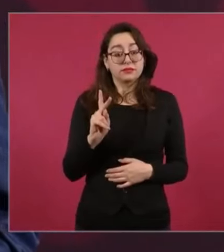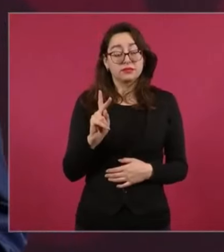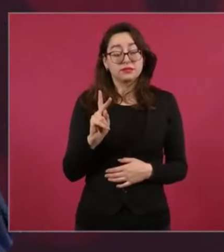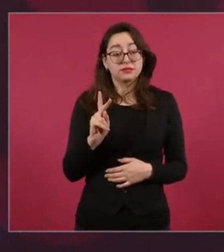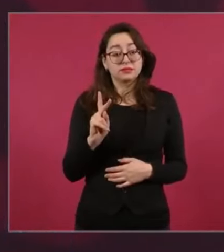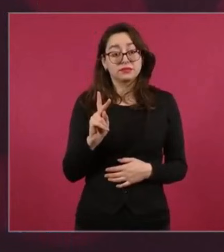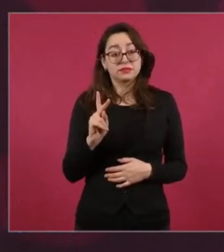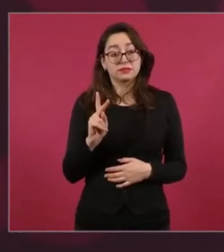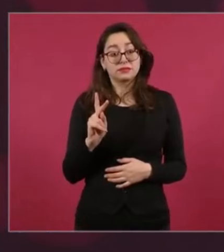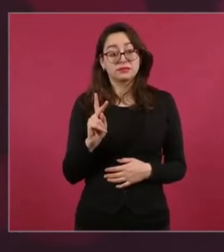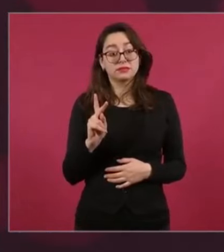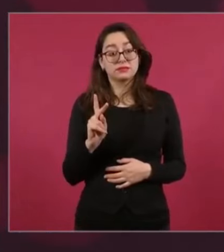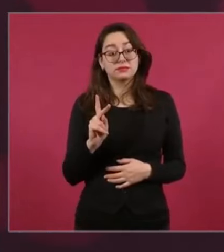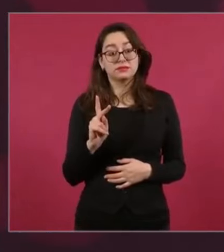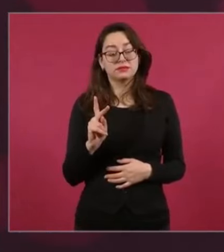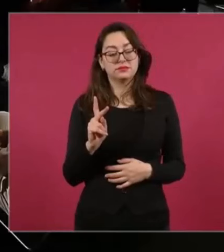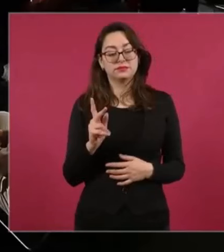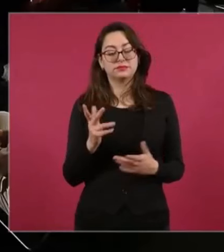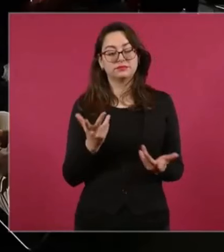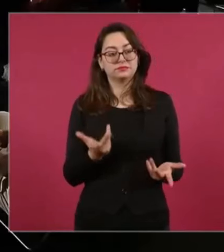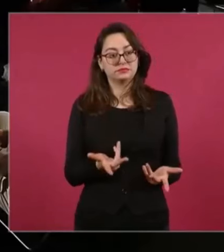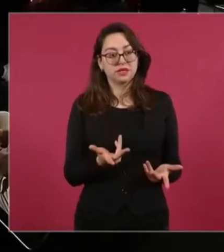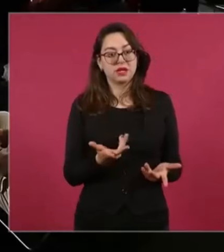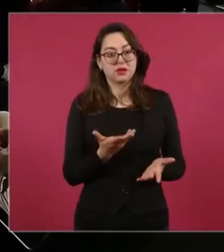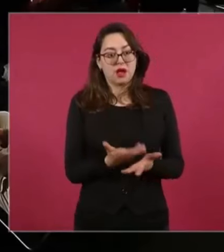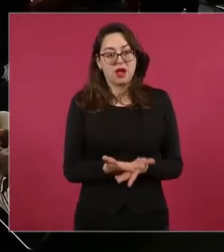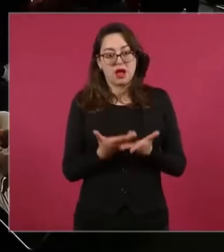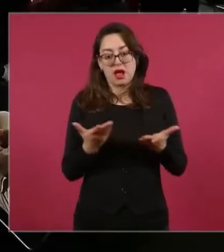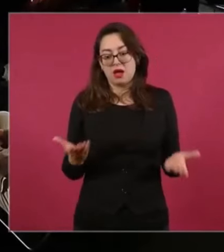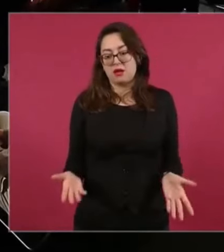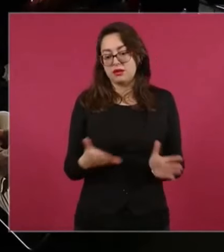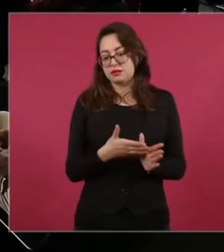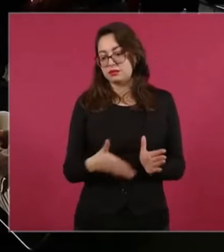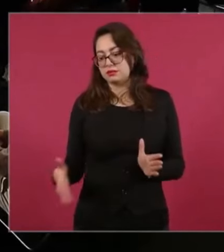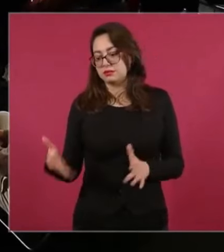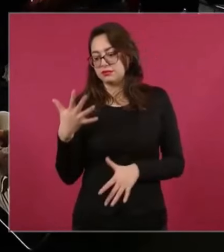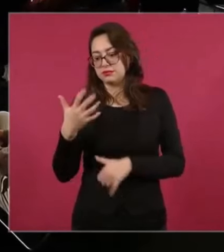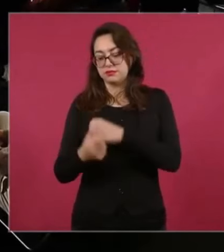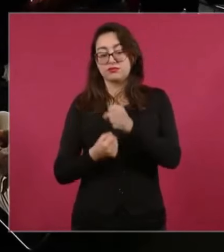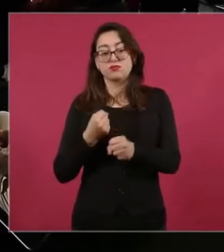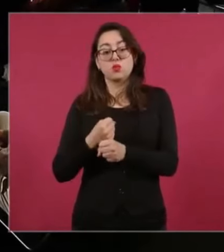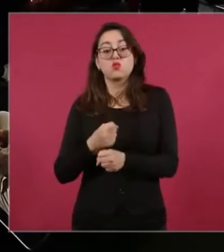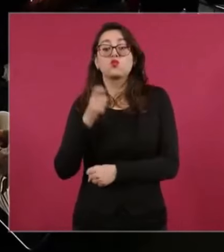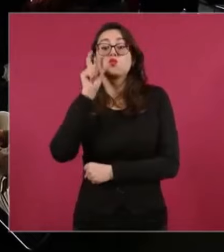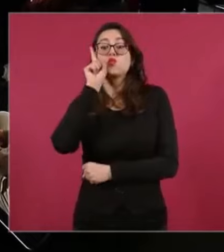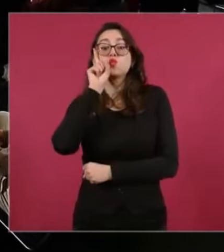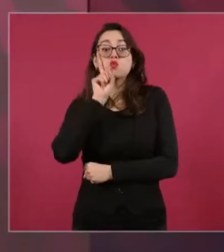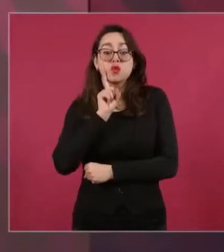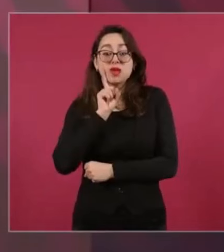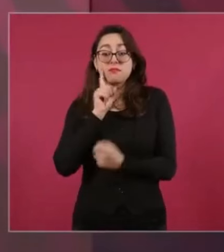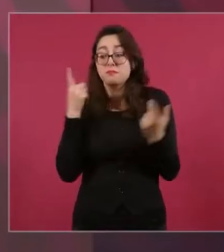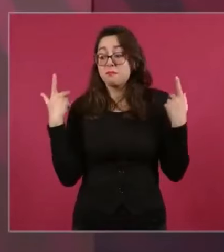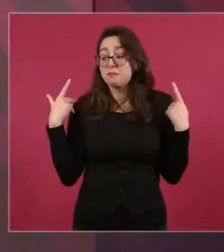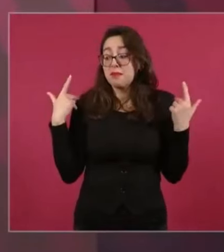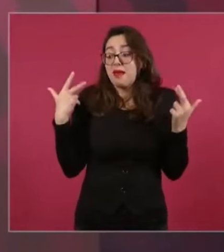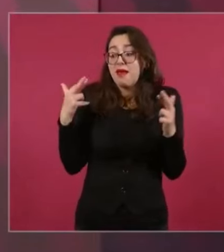Pero ahora es una maestra la directora